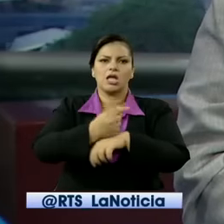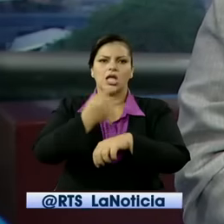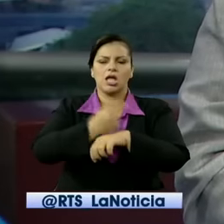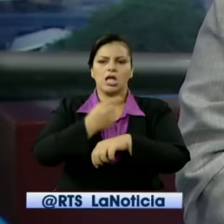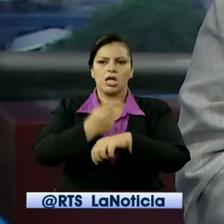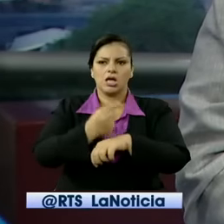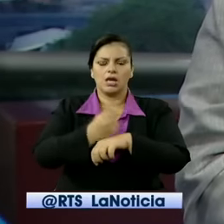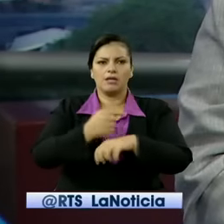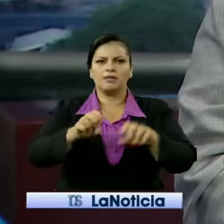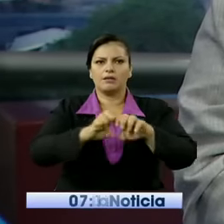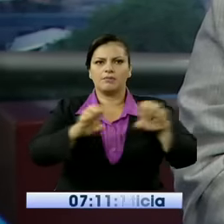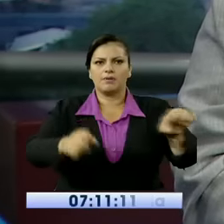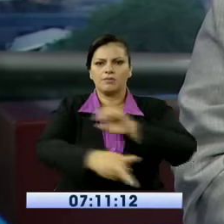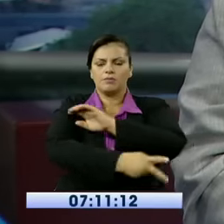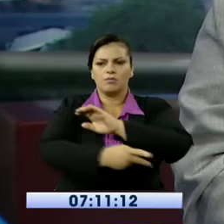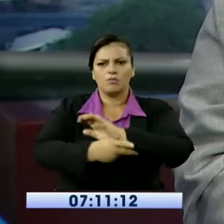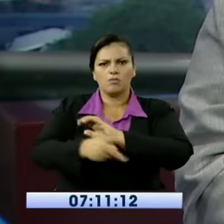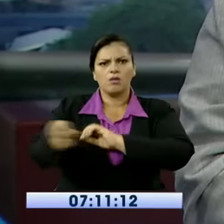redes sociales.